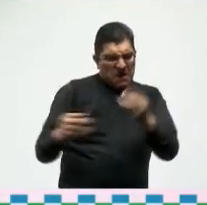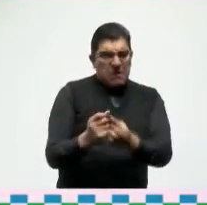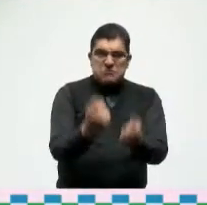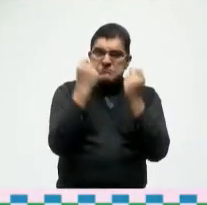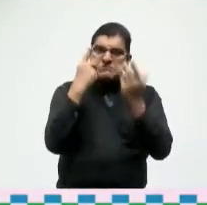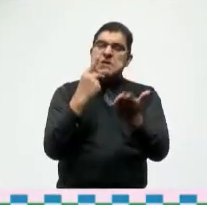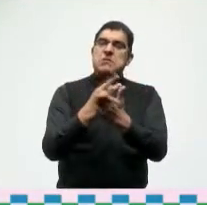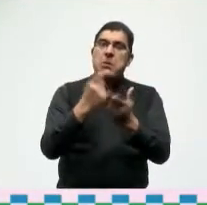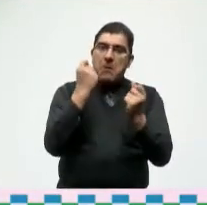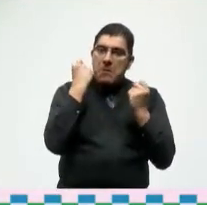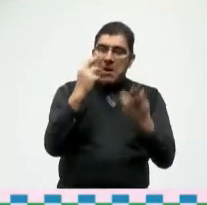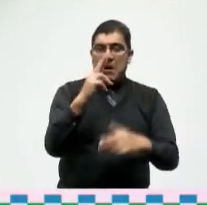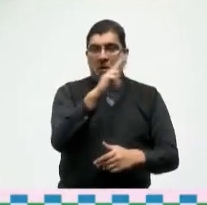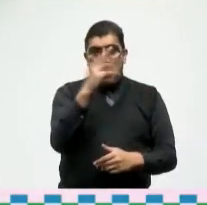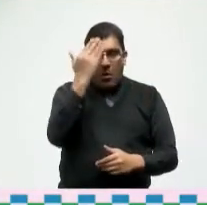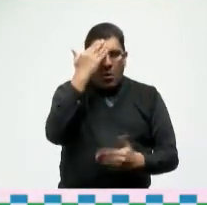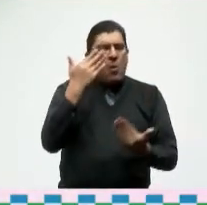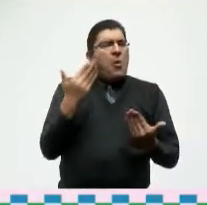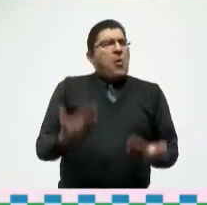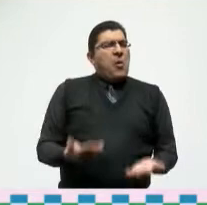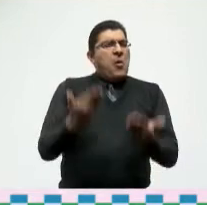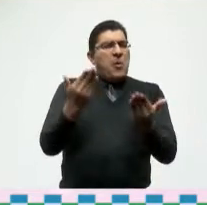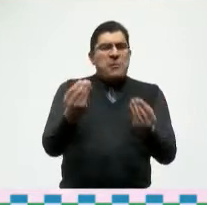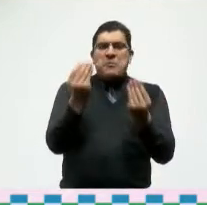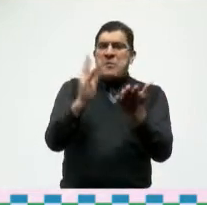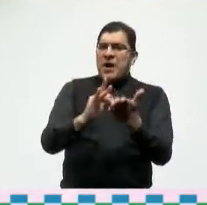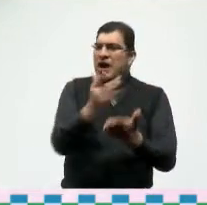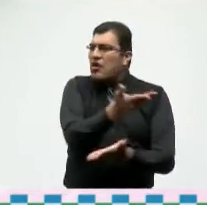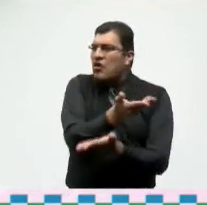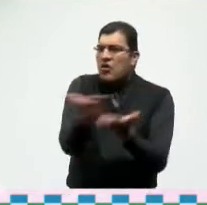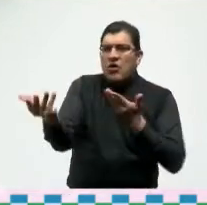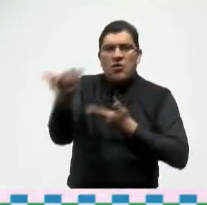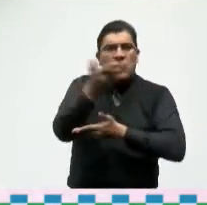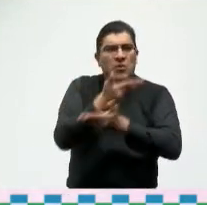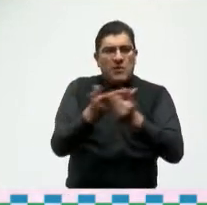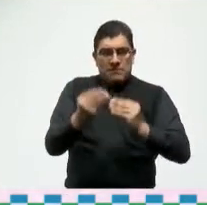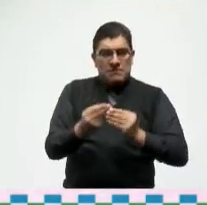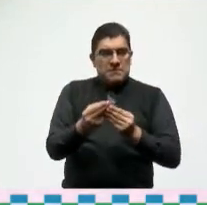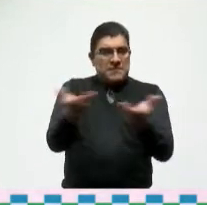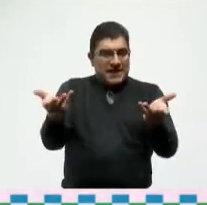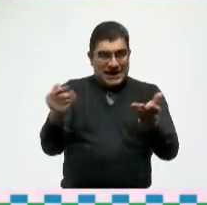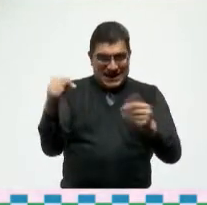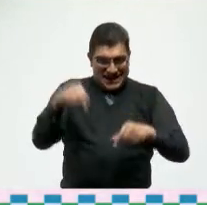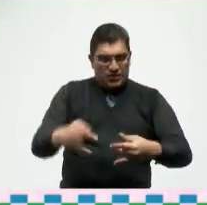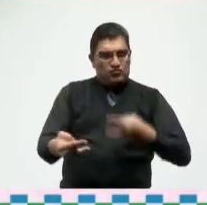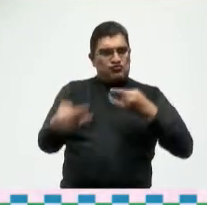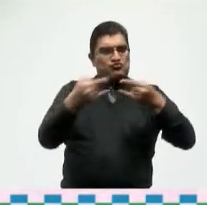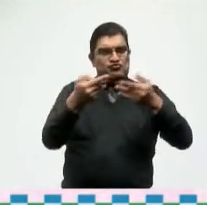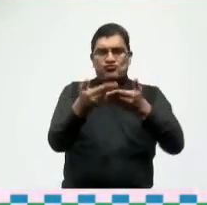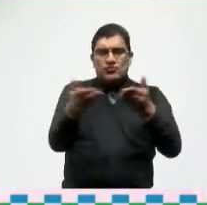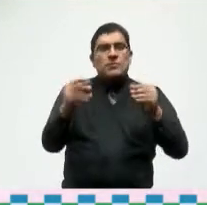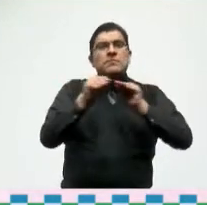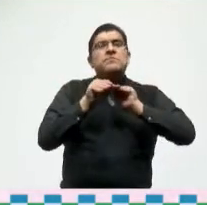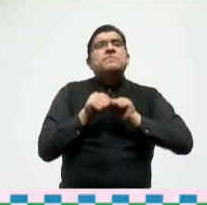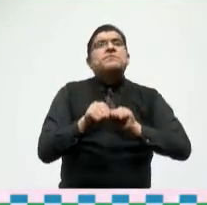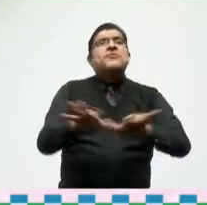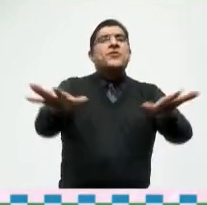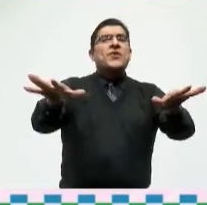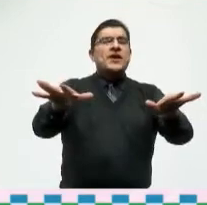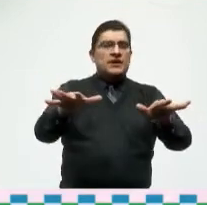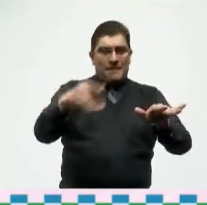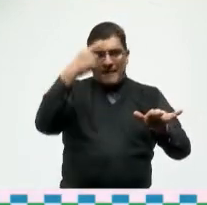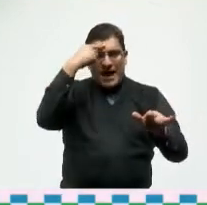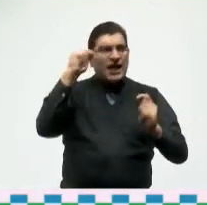verdad agradecer a todos los que hoy hacen posible que esté al alcance de todos esta plataforma para difundir la